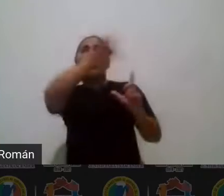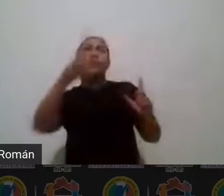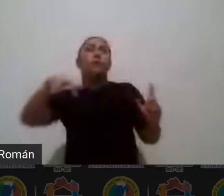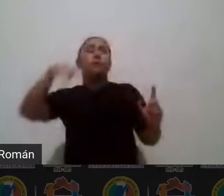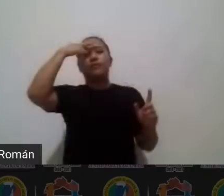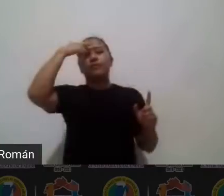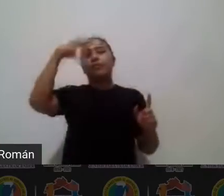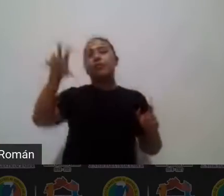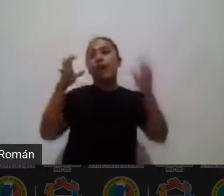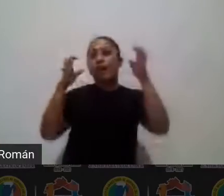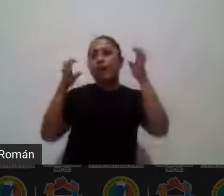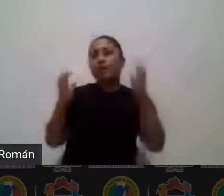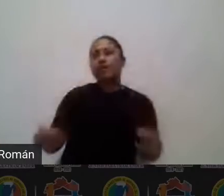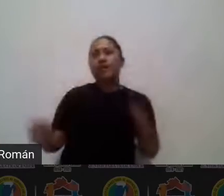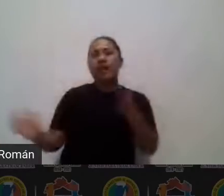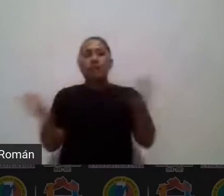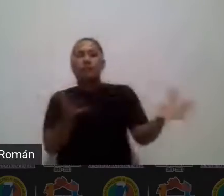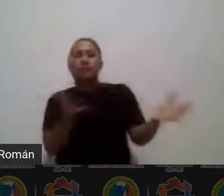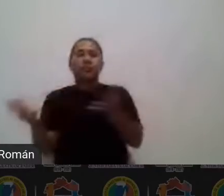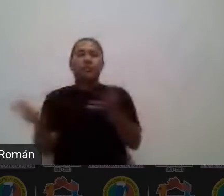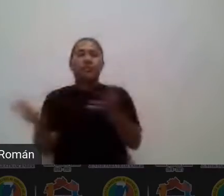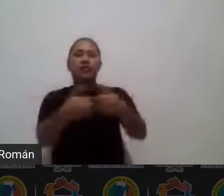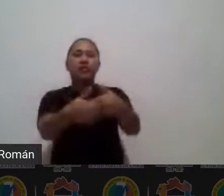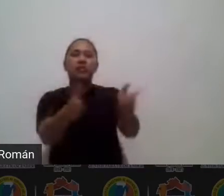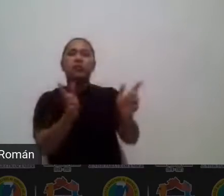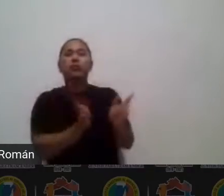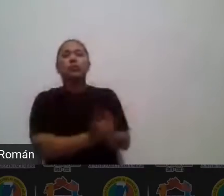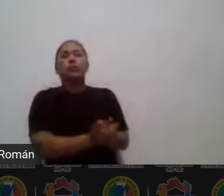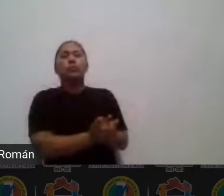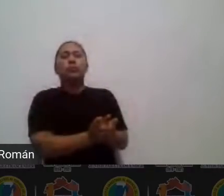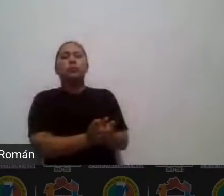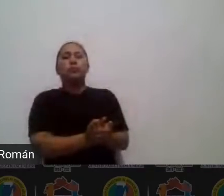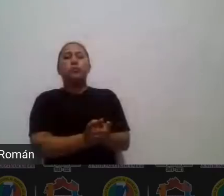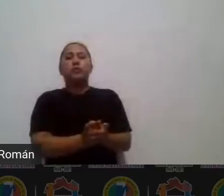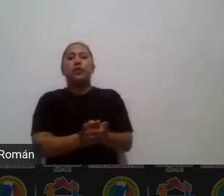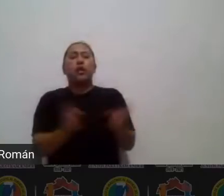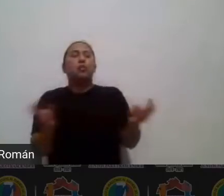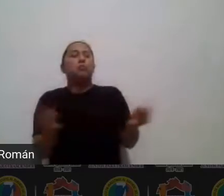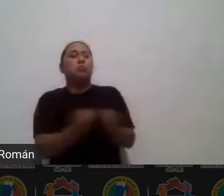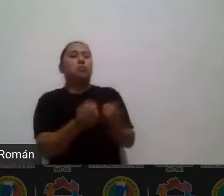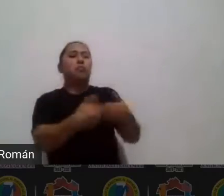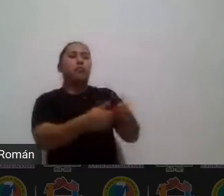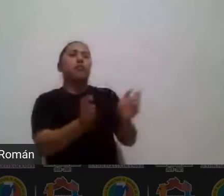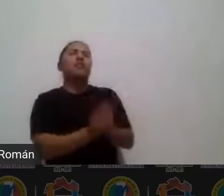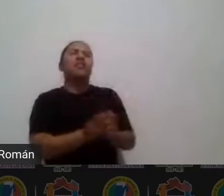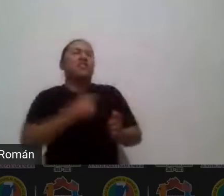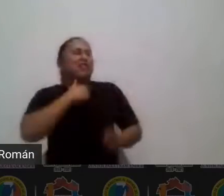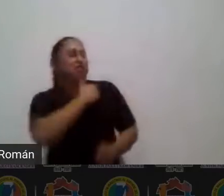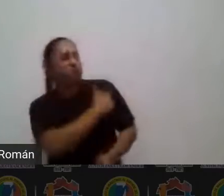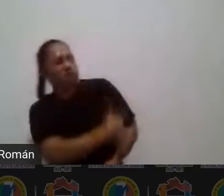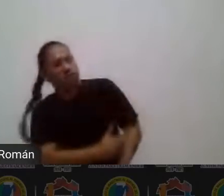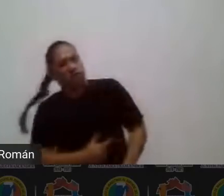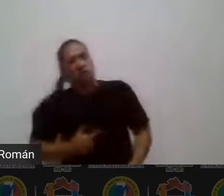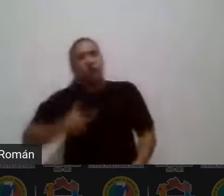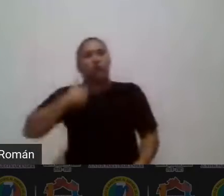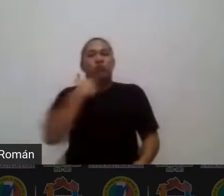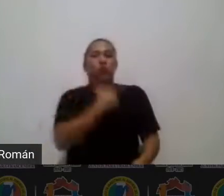clubes y eso nos dio muchísimo gusto nos dio muchísimo gusto sí ok